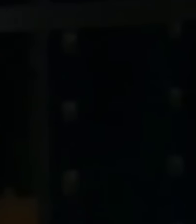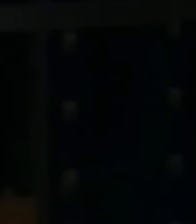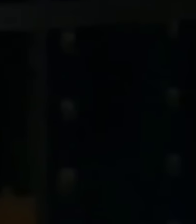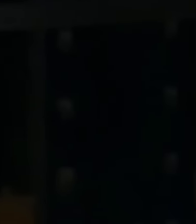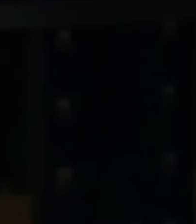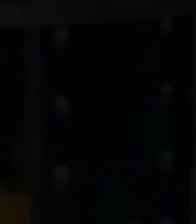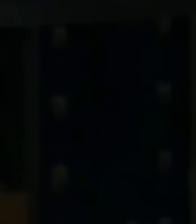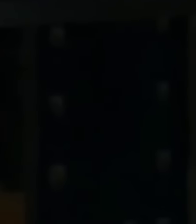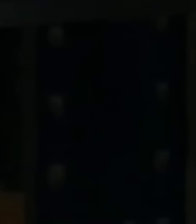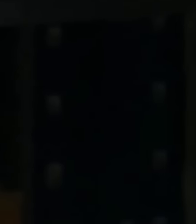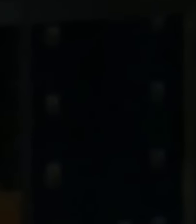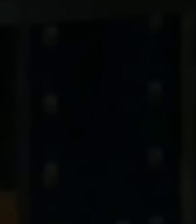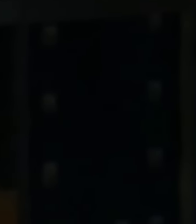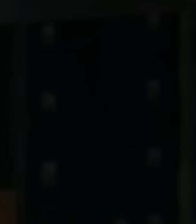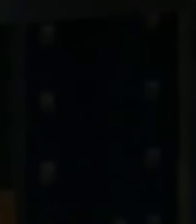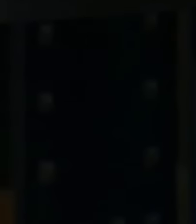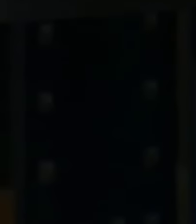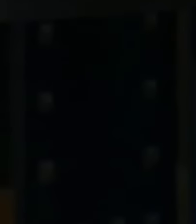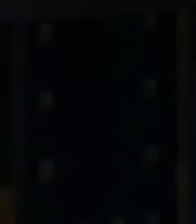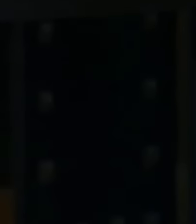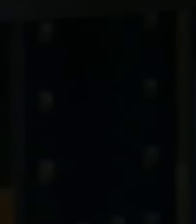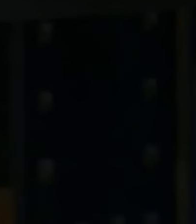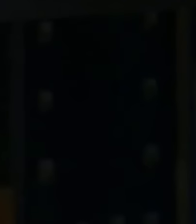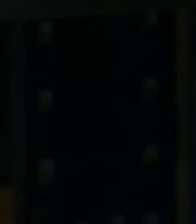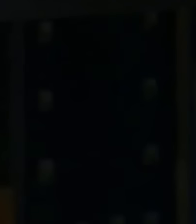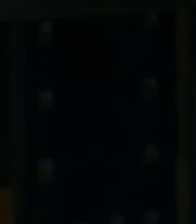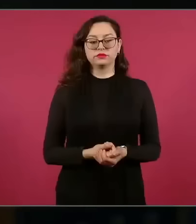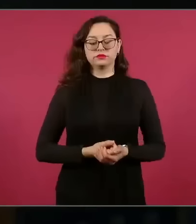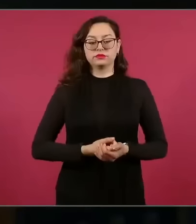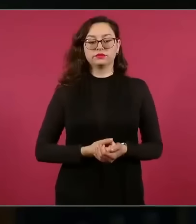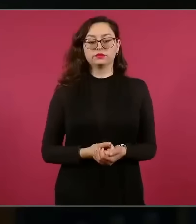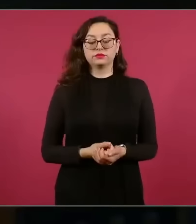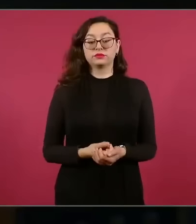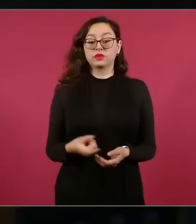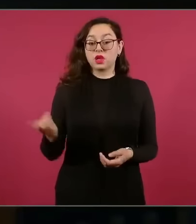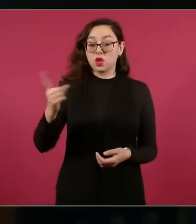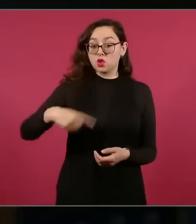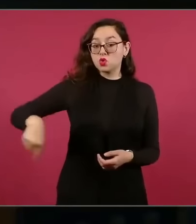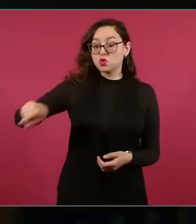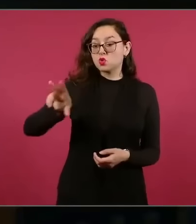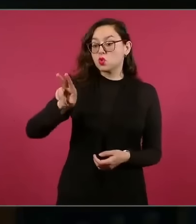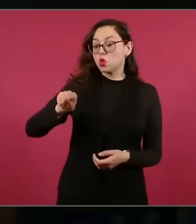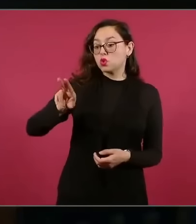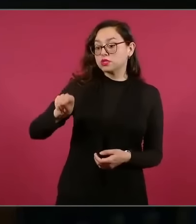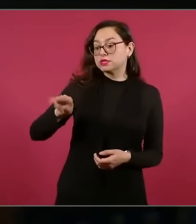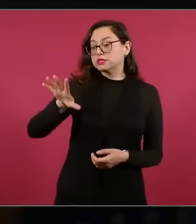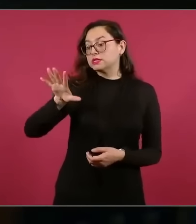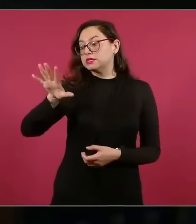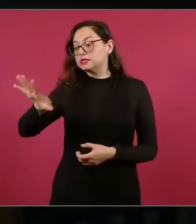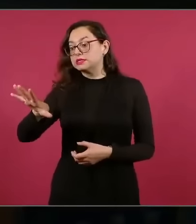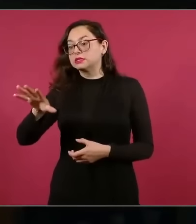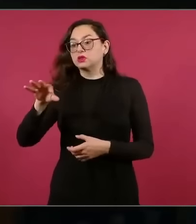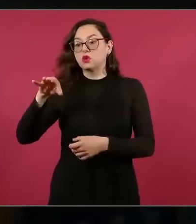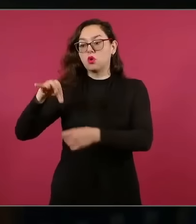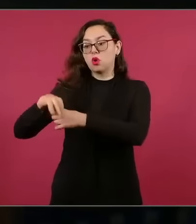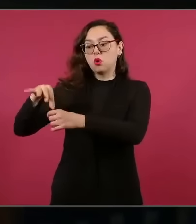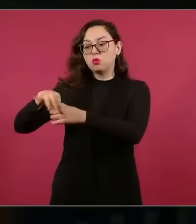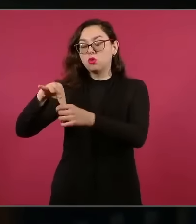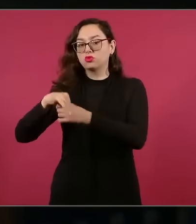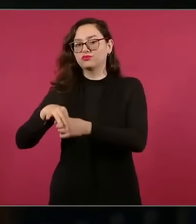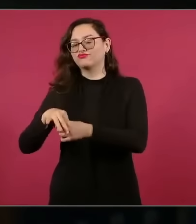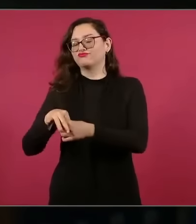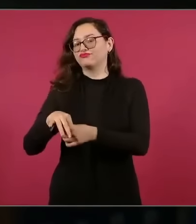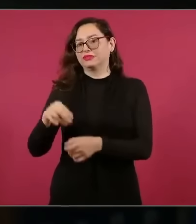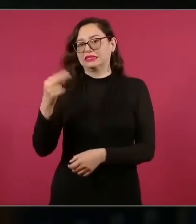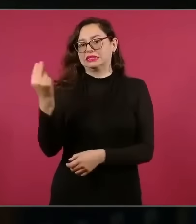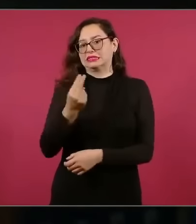en esta polémica? Y también la oposición ha acusado que hay presiones, incluso con ofertas millonarias, para conseguir más votos